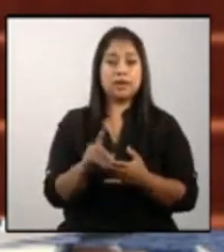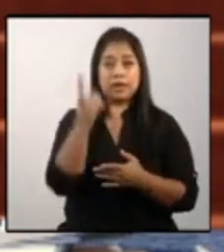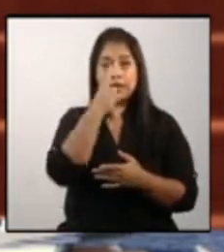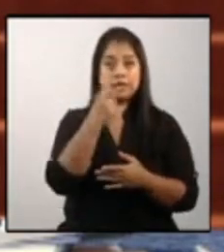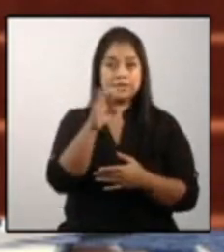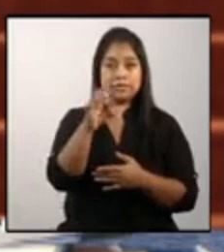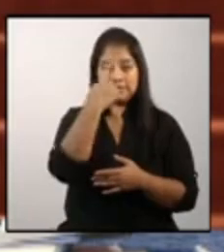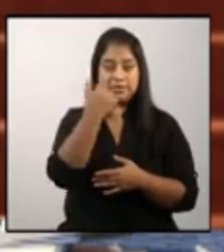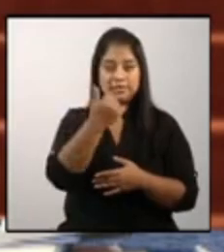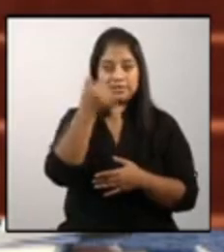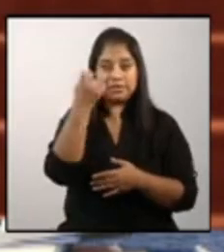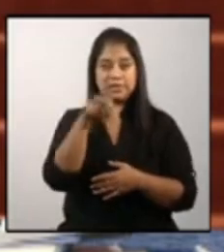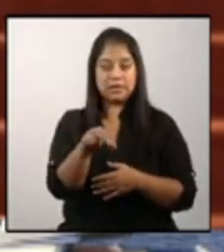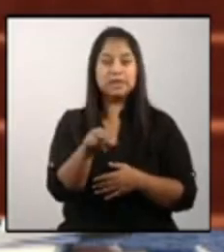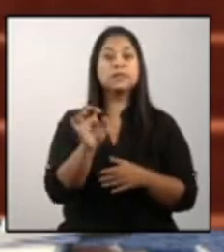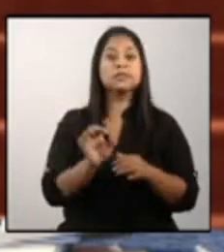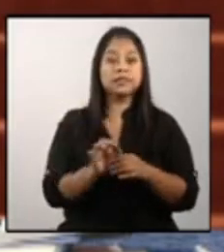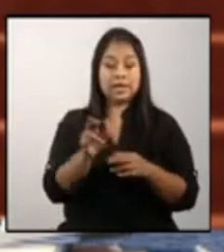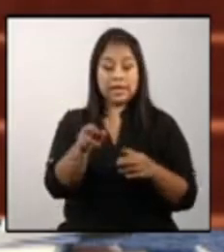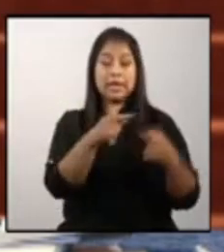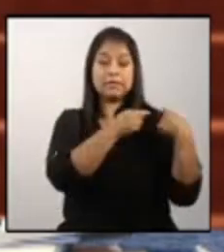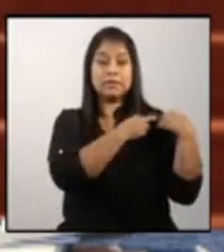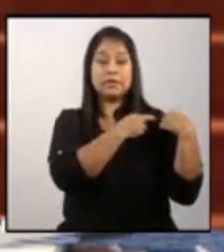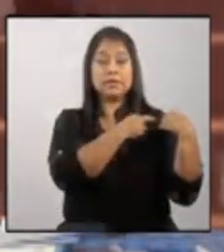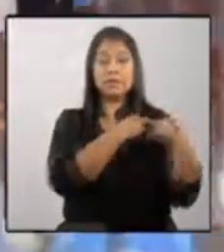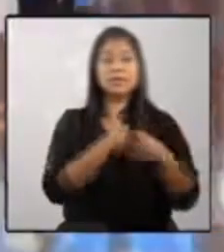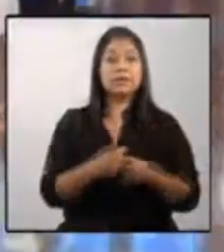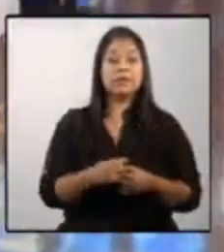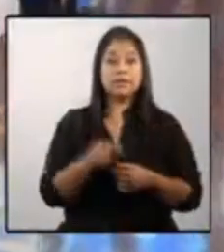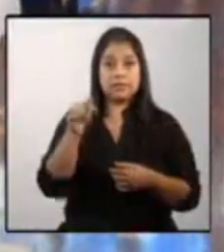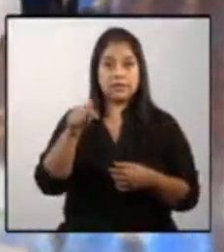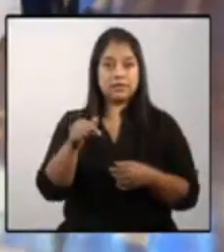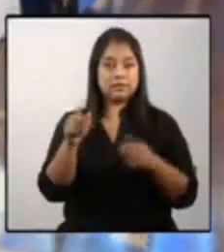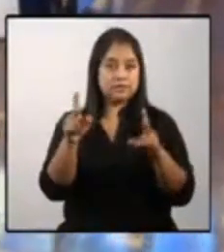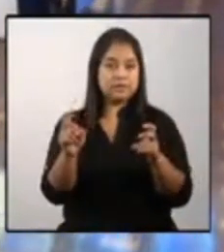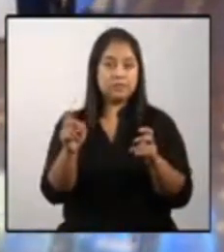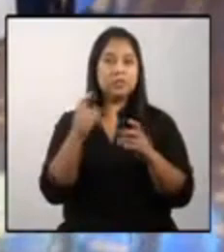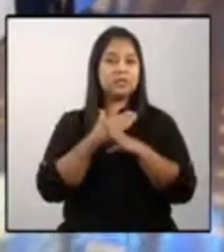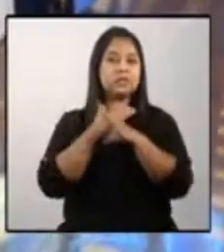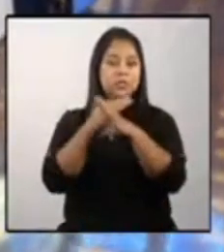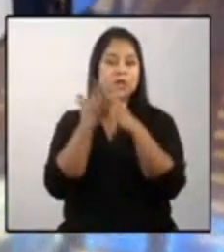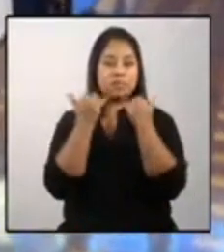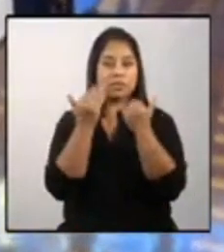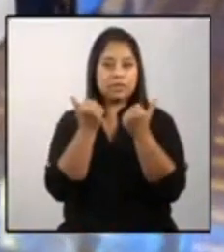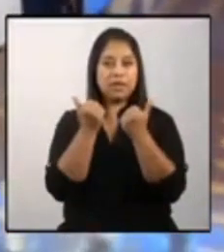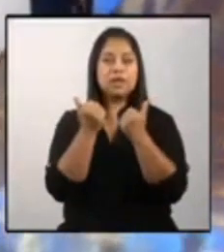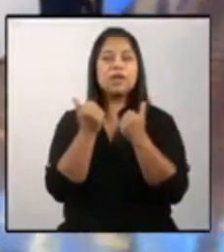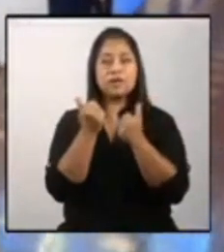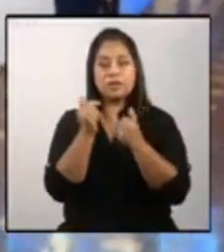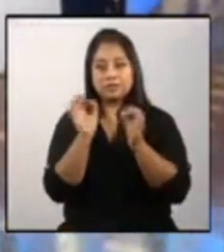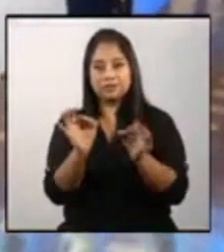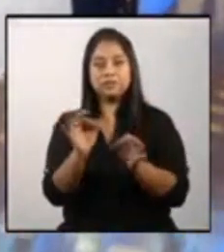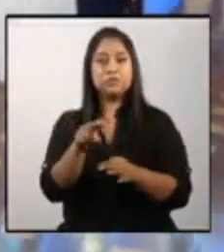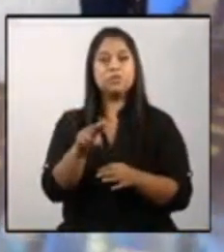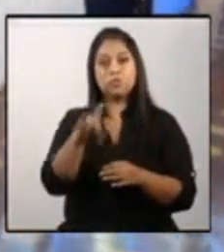a la secretaría que es la encargada de esta parte de la seguridad alimentaria y nutricional de nuestra